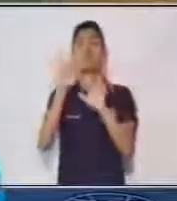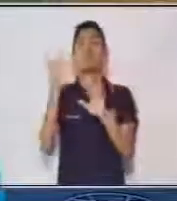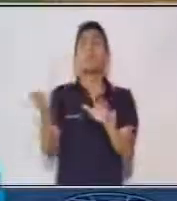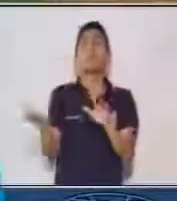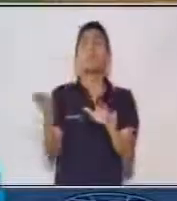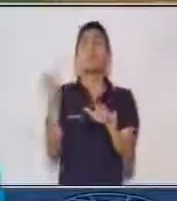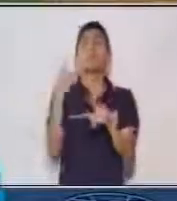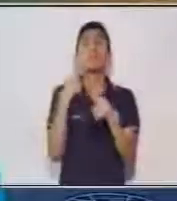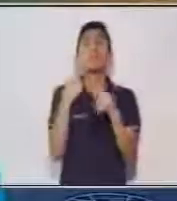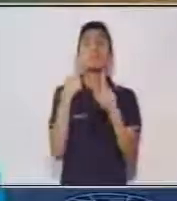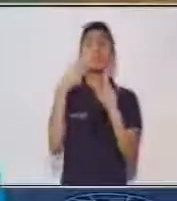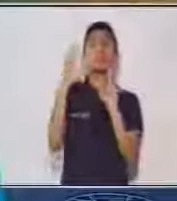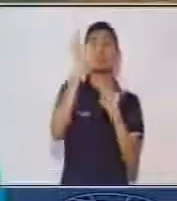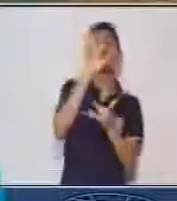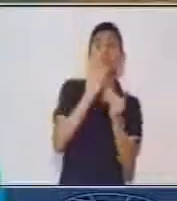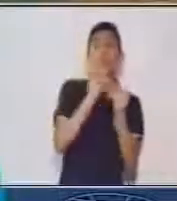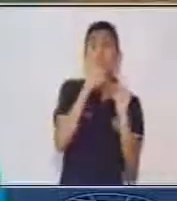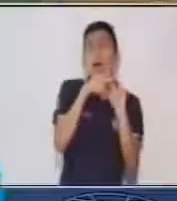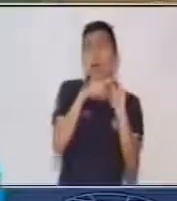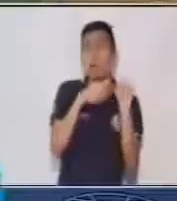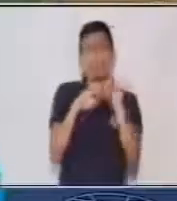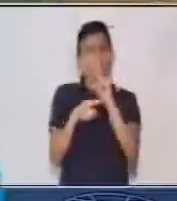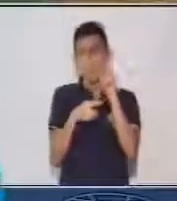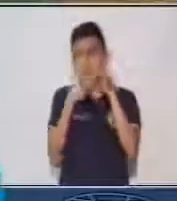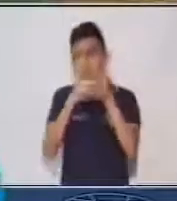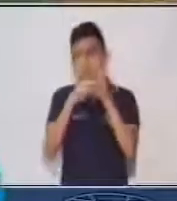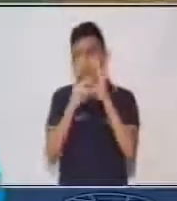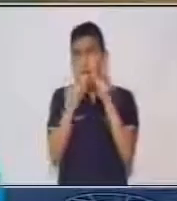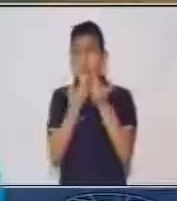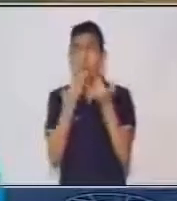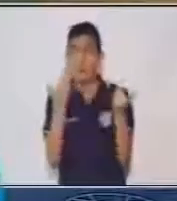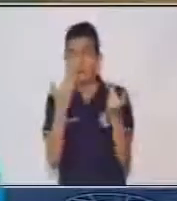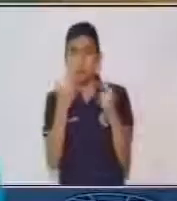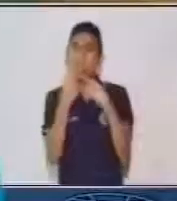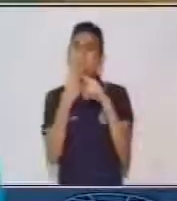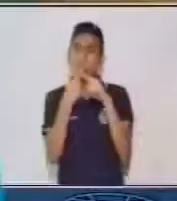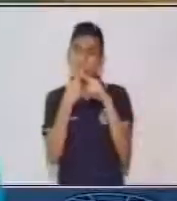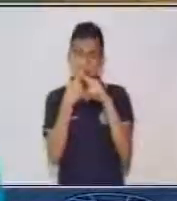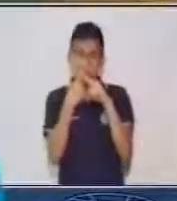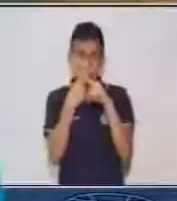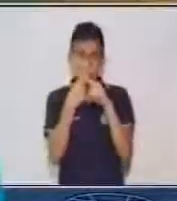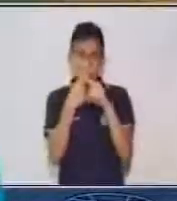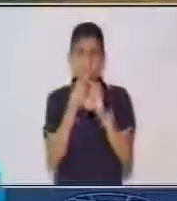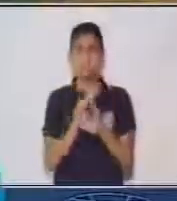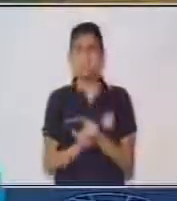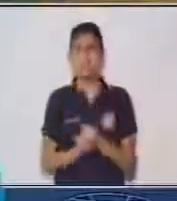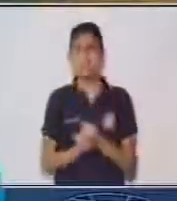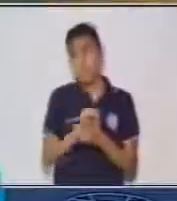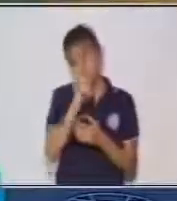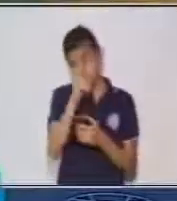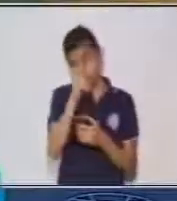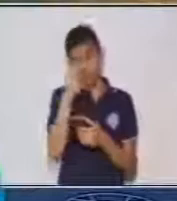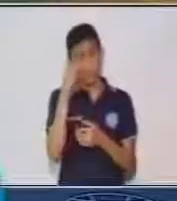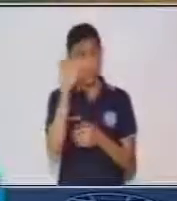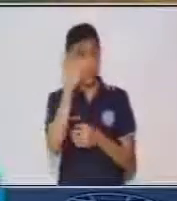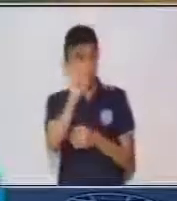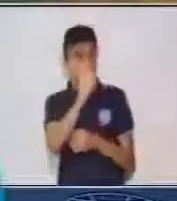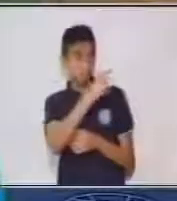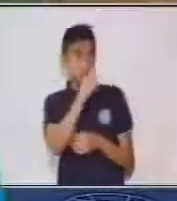diciendo que es una suma, nos está diciendo que es una multiplicación. Si te das cuenta,